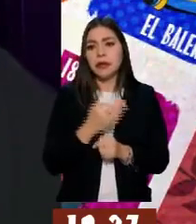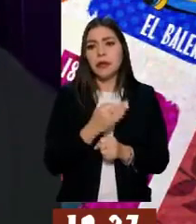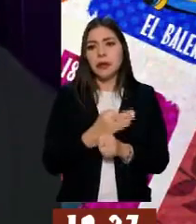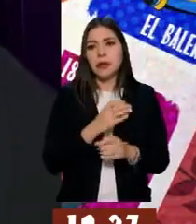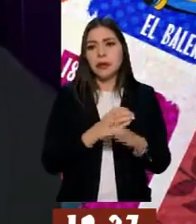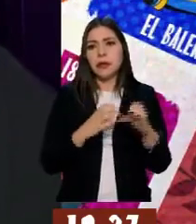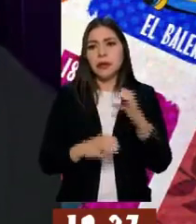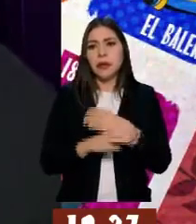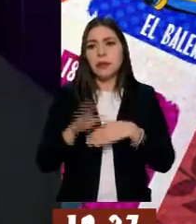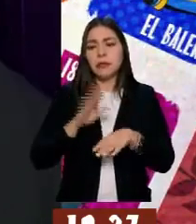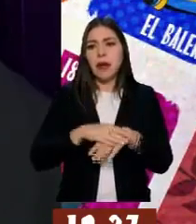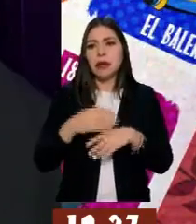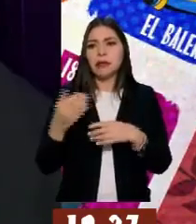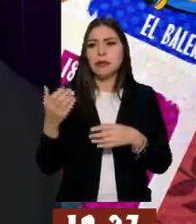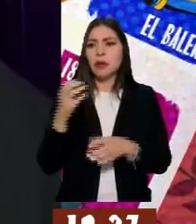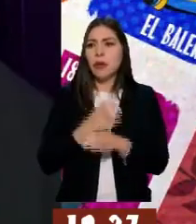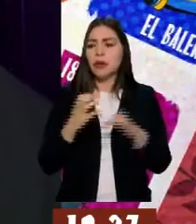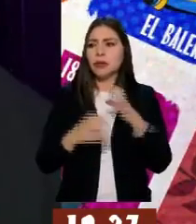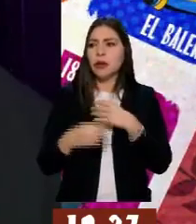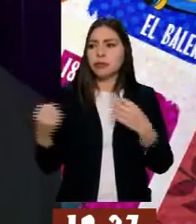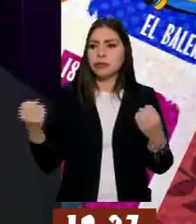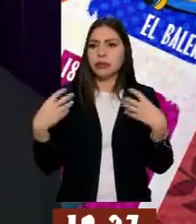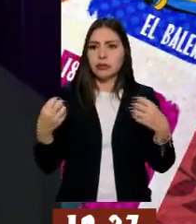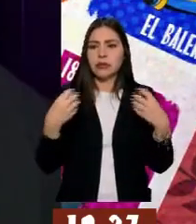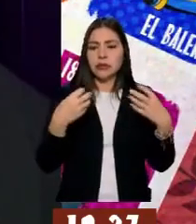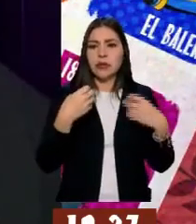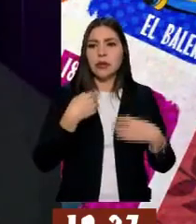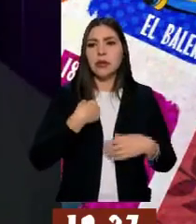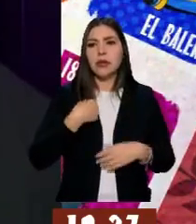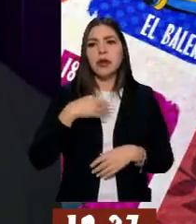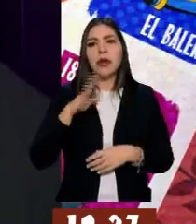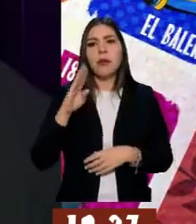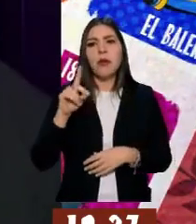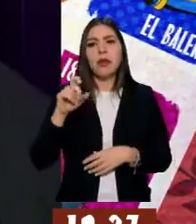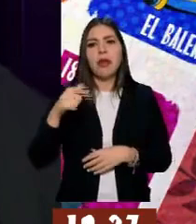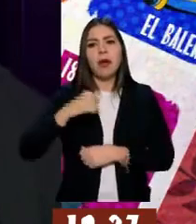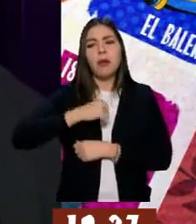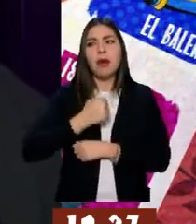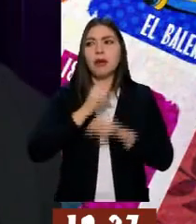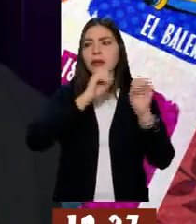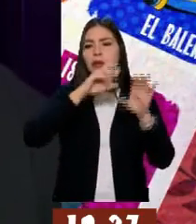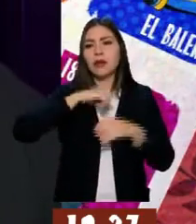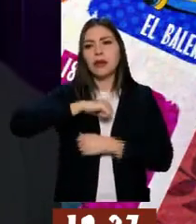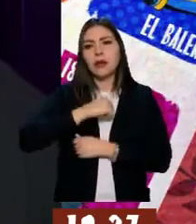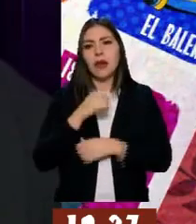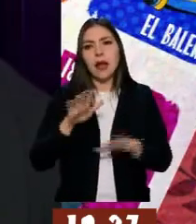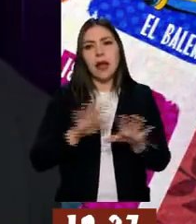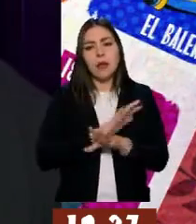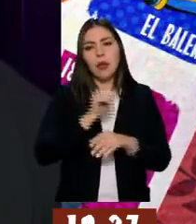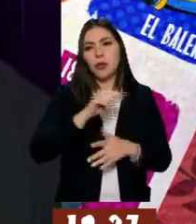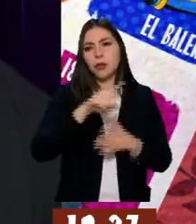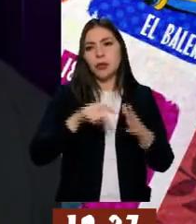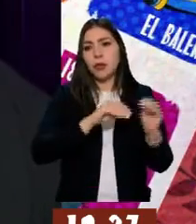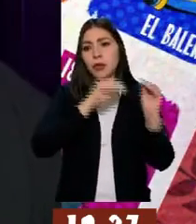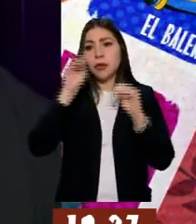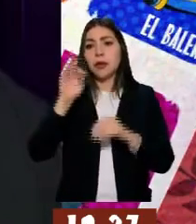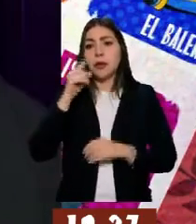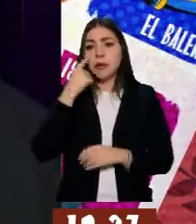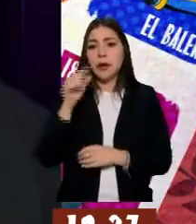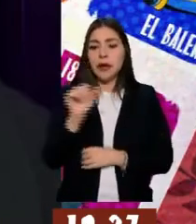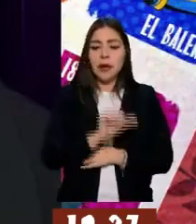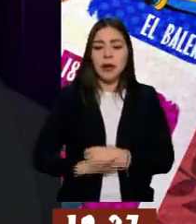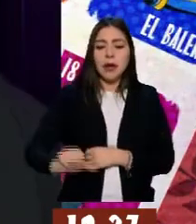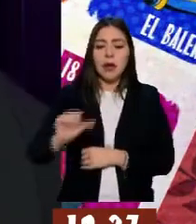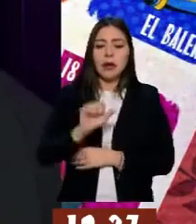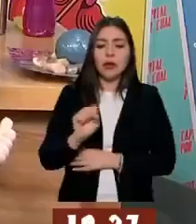recibiendo más producto del que pensaba. Voy a tener que cambiar la bodega. Y si quieren participar ahí en la campaña, pues pueden encontrarme en las redes como arroba soy